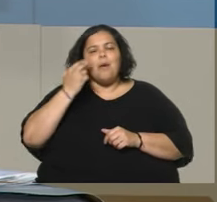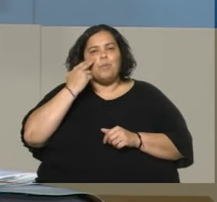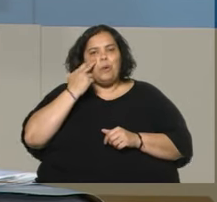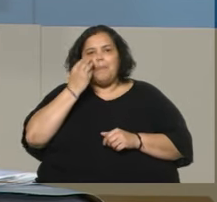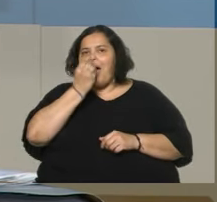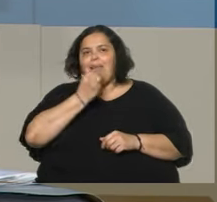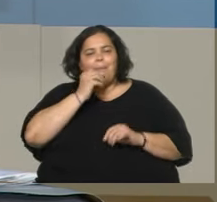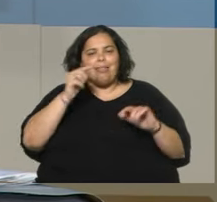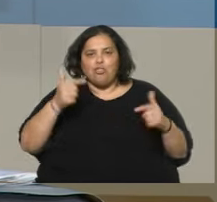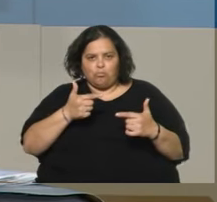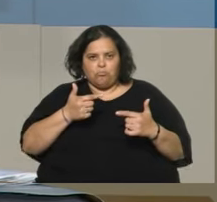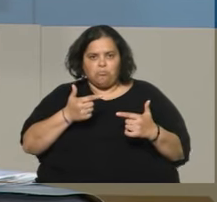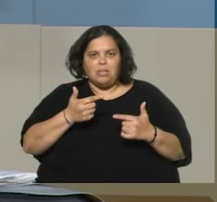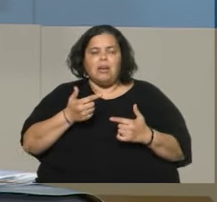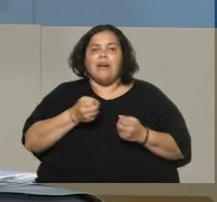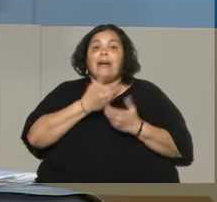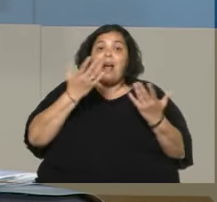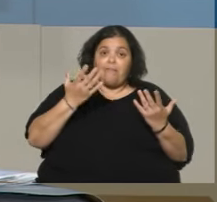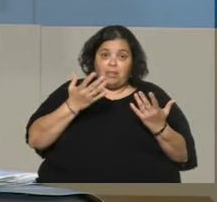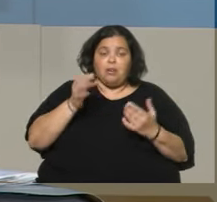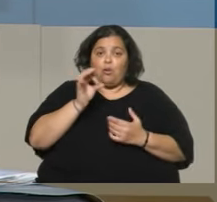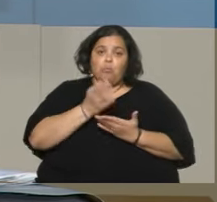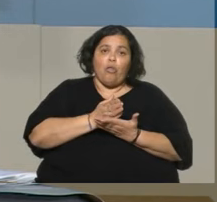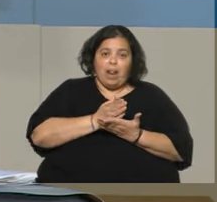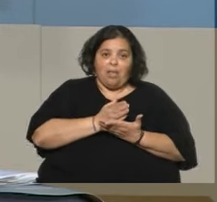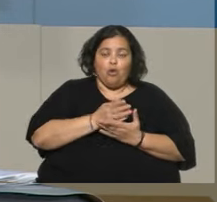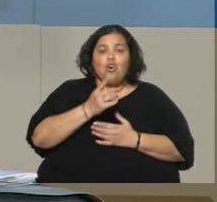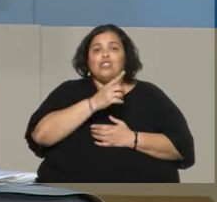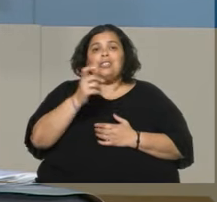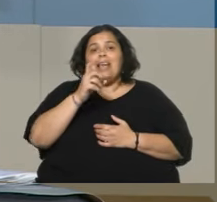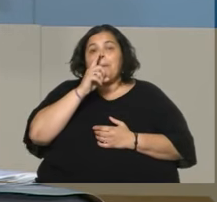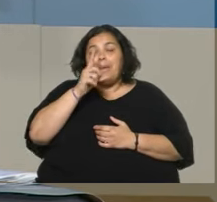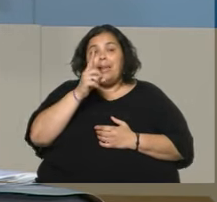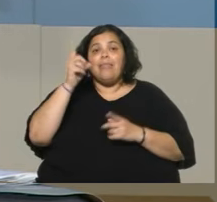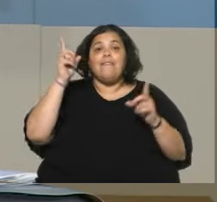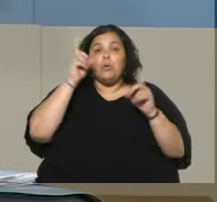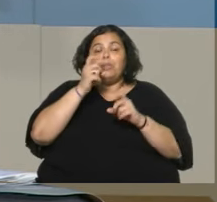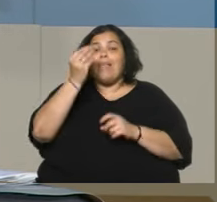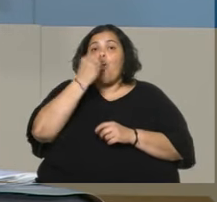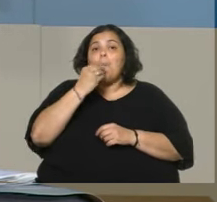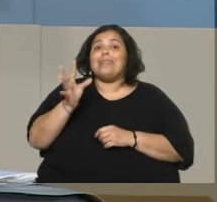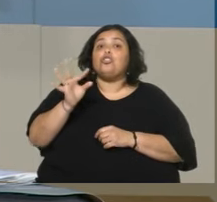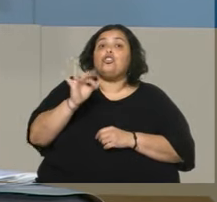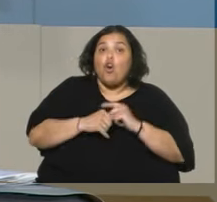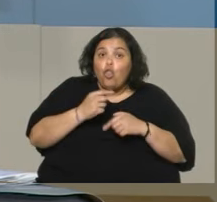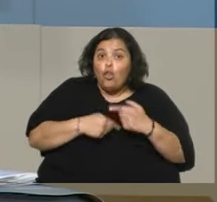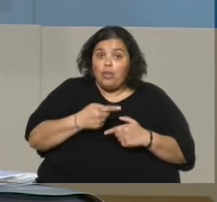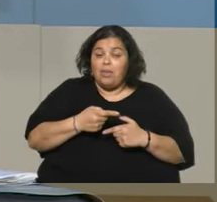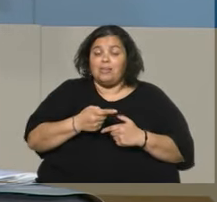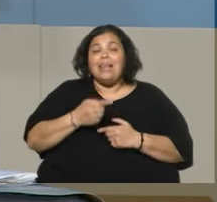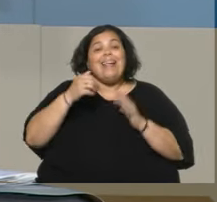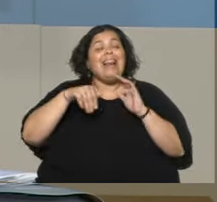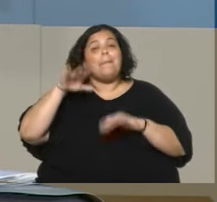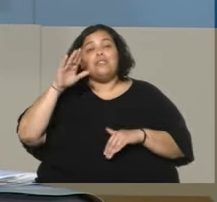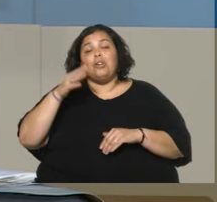moderada severa. O sea, 100.000 que tienen dificultades en la alimentación diaria. Y en la mayoría de esos hogares, según el